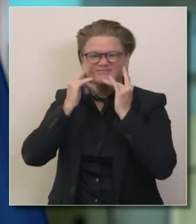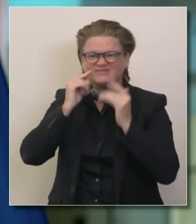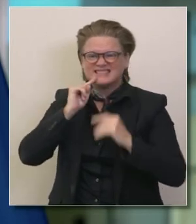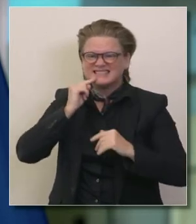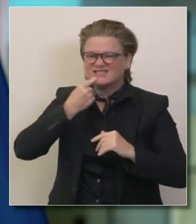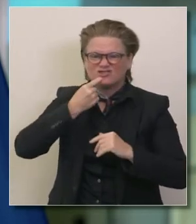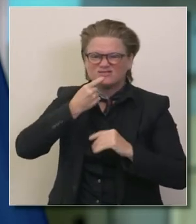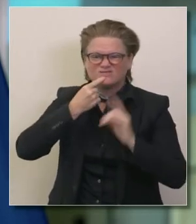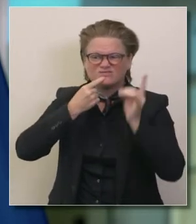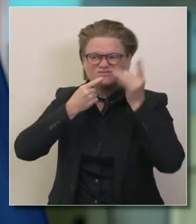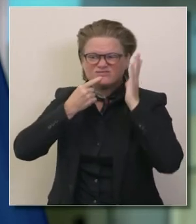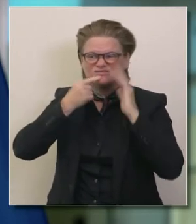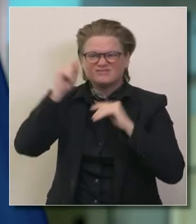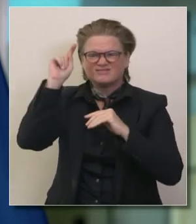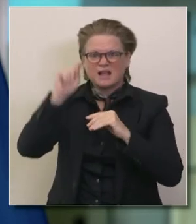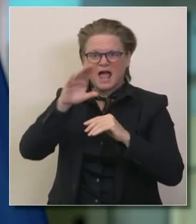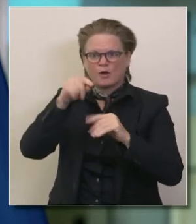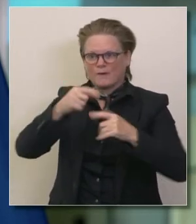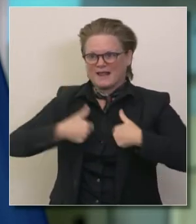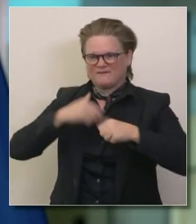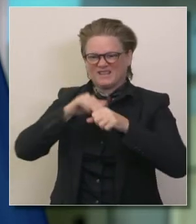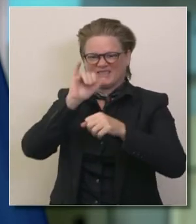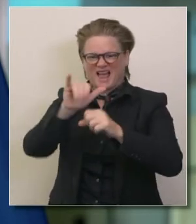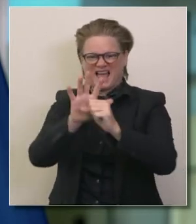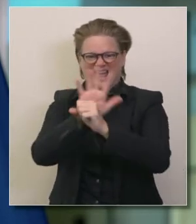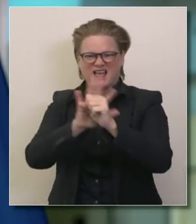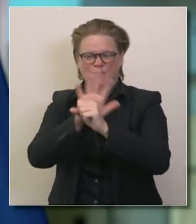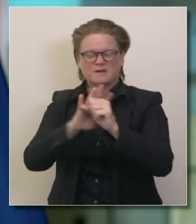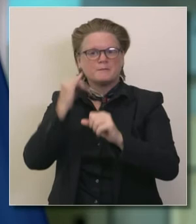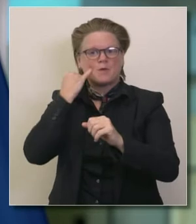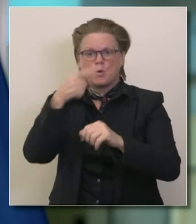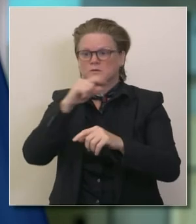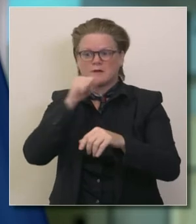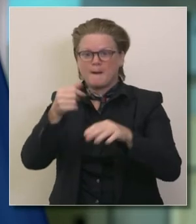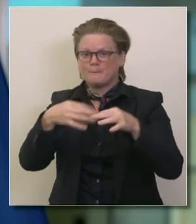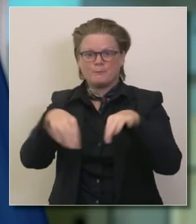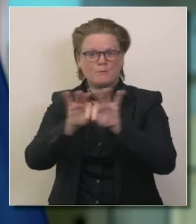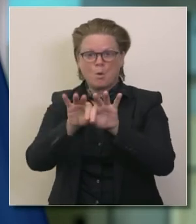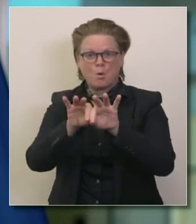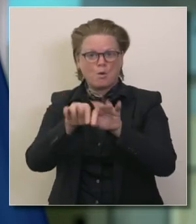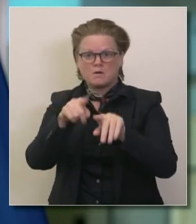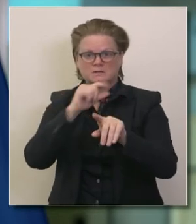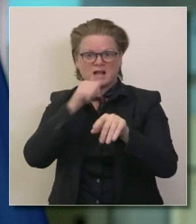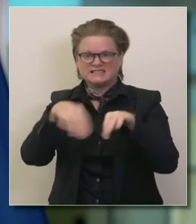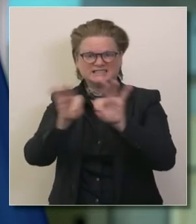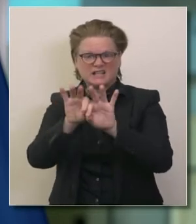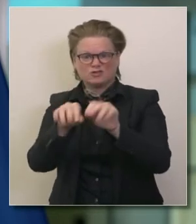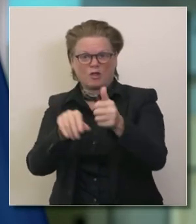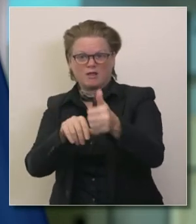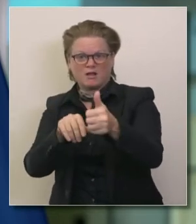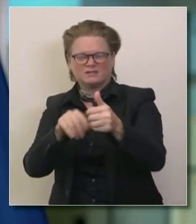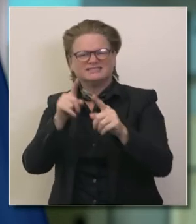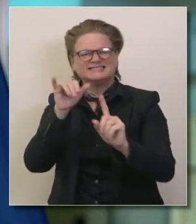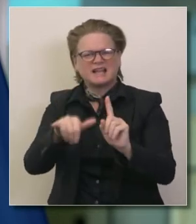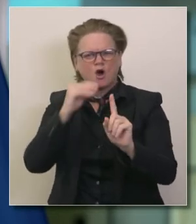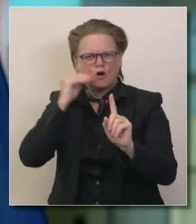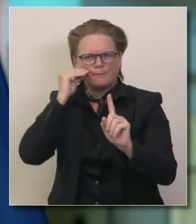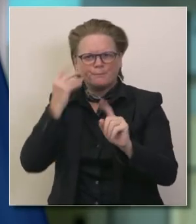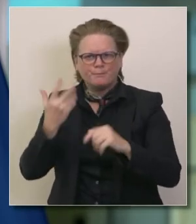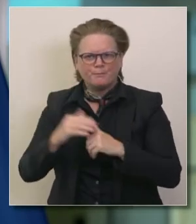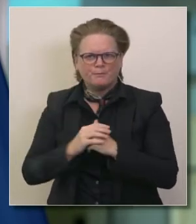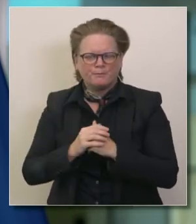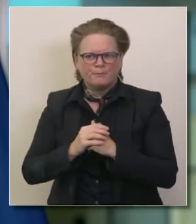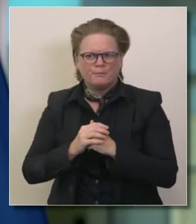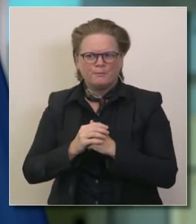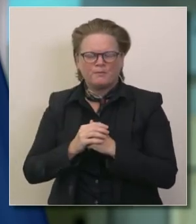realmente instamos a la gente que si no es esencial no es esencial que salgan de su casa si no están participando